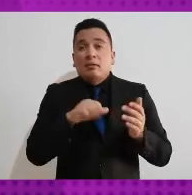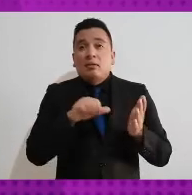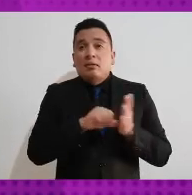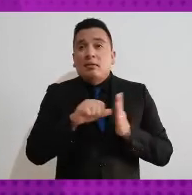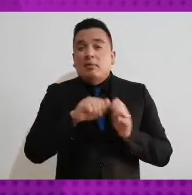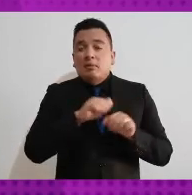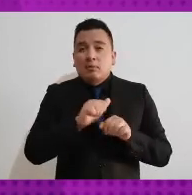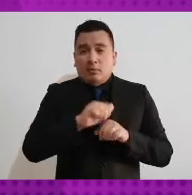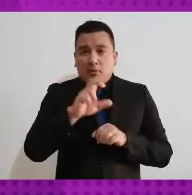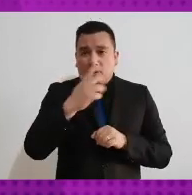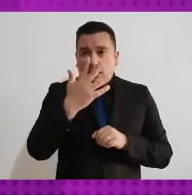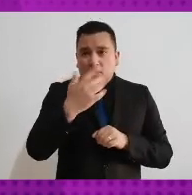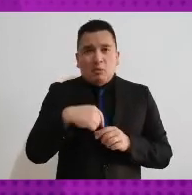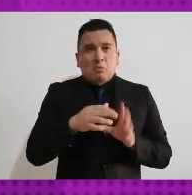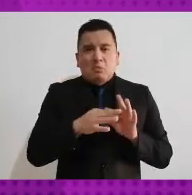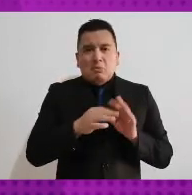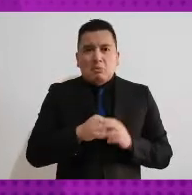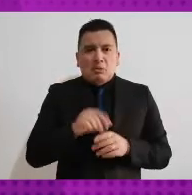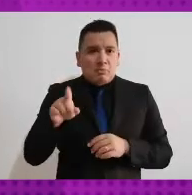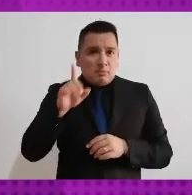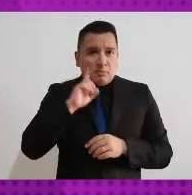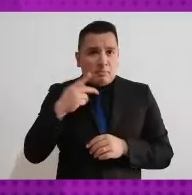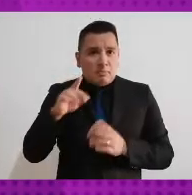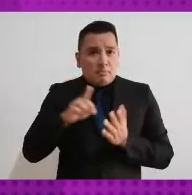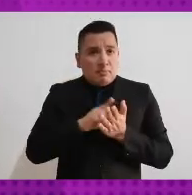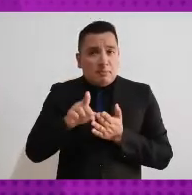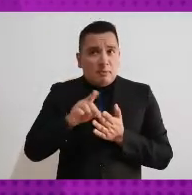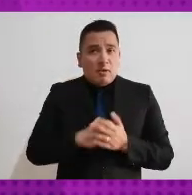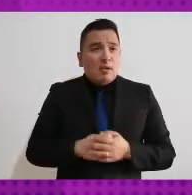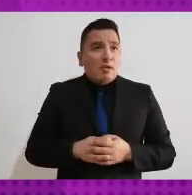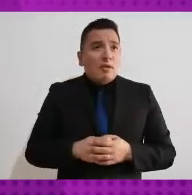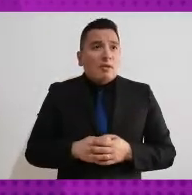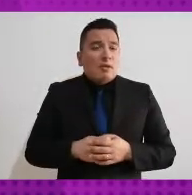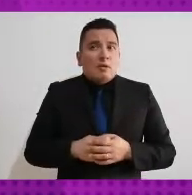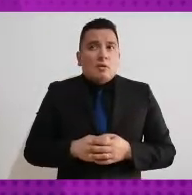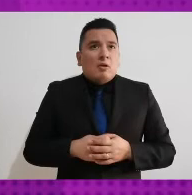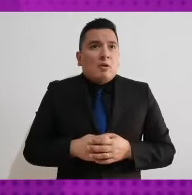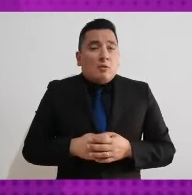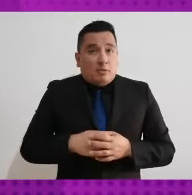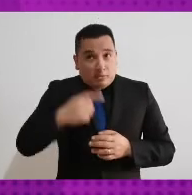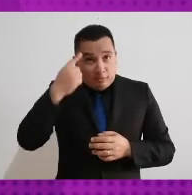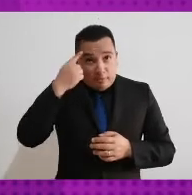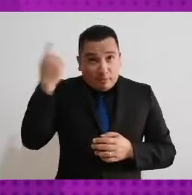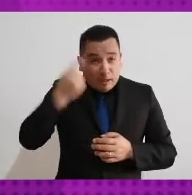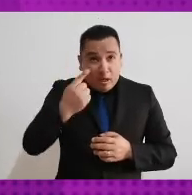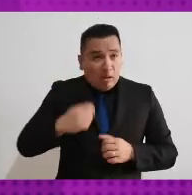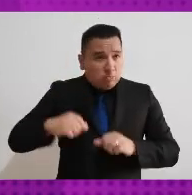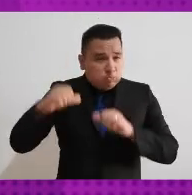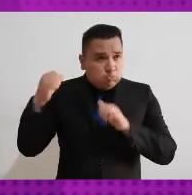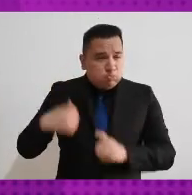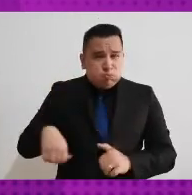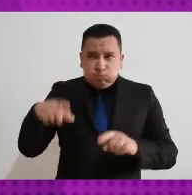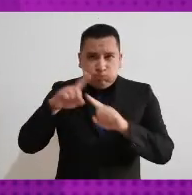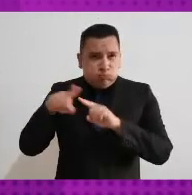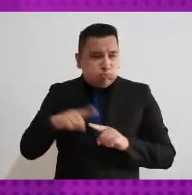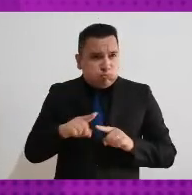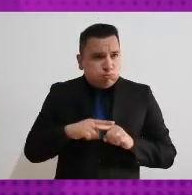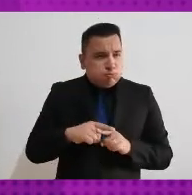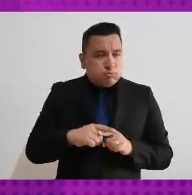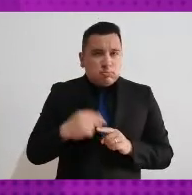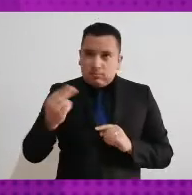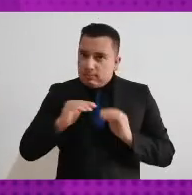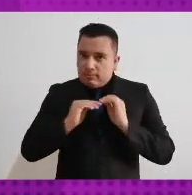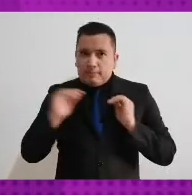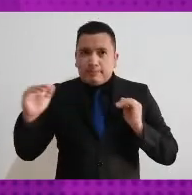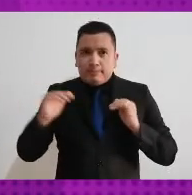artículo 35 como un derecho de la ciudadanía el ser postulada de manera paritaria para todos los cargos de elección popular.